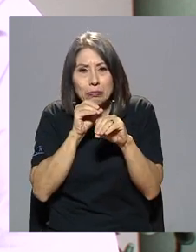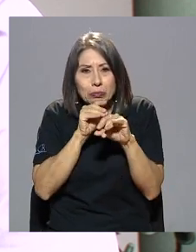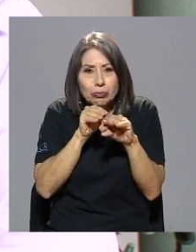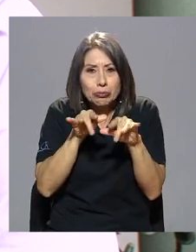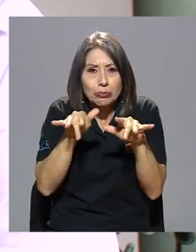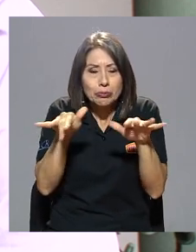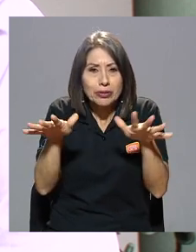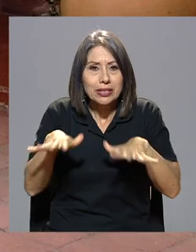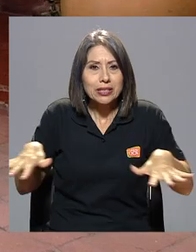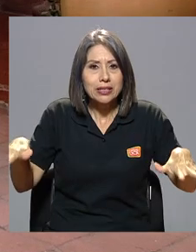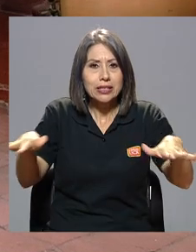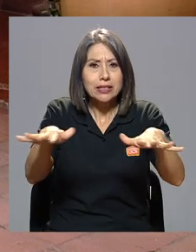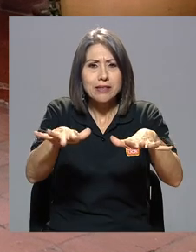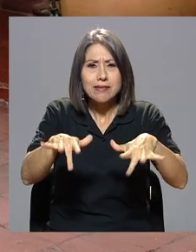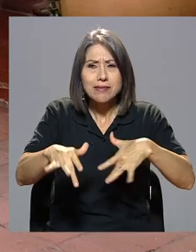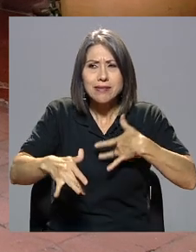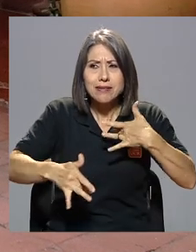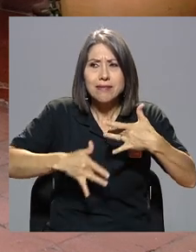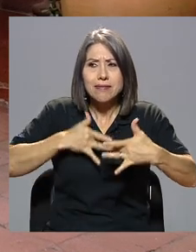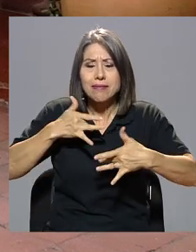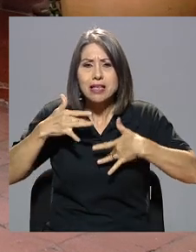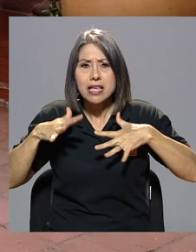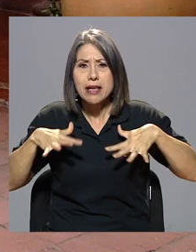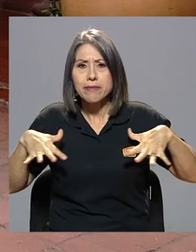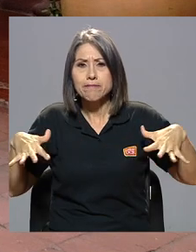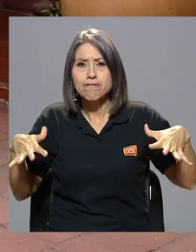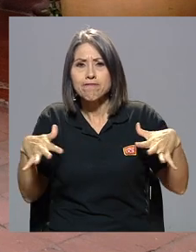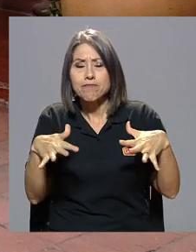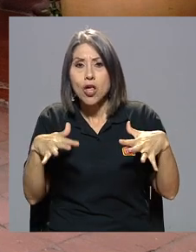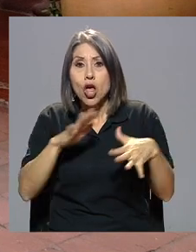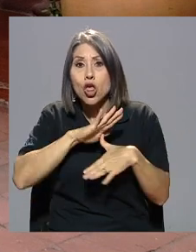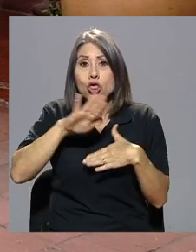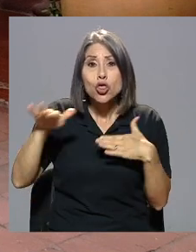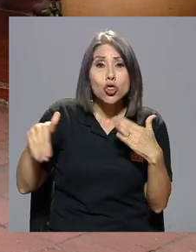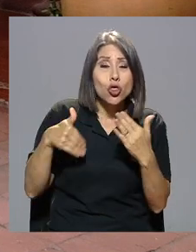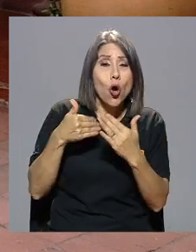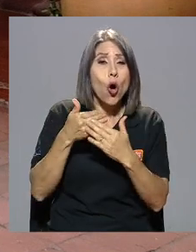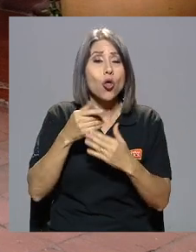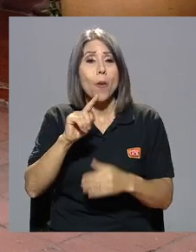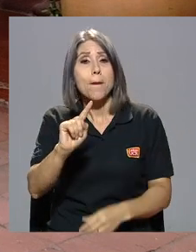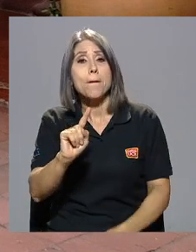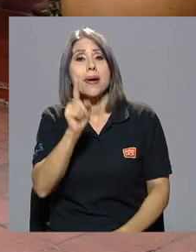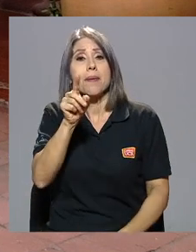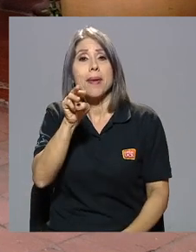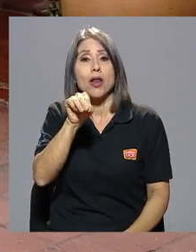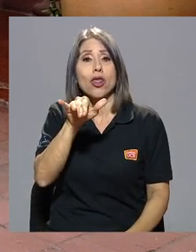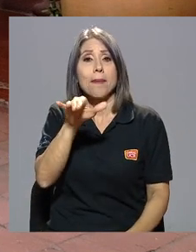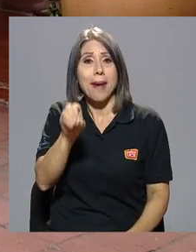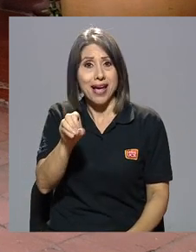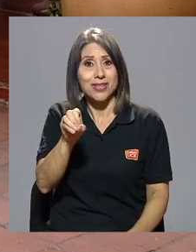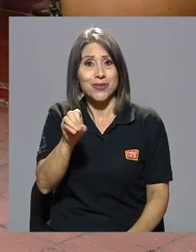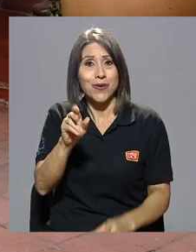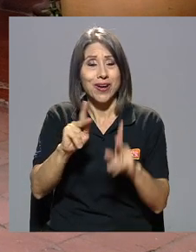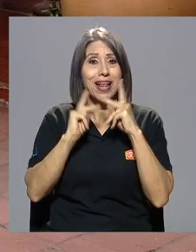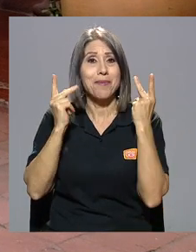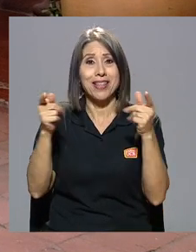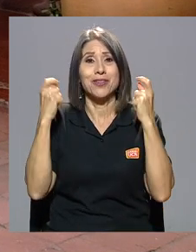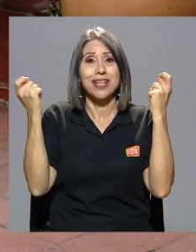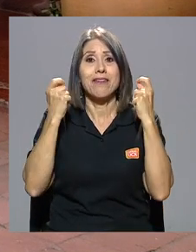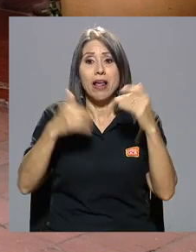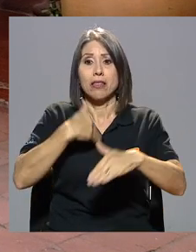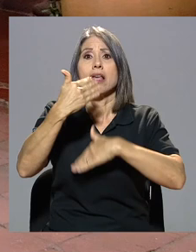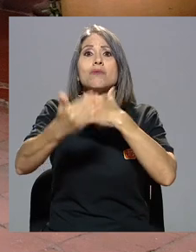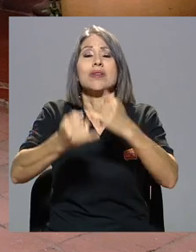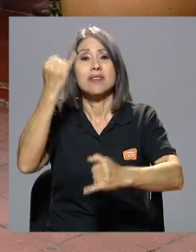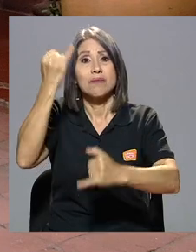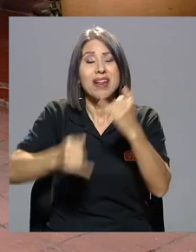entonces eso se sentía trascendía todos los primeros de mayo que el partido lo celebraba terminaban